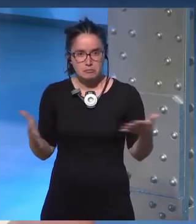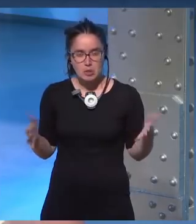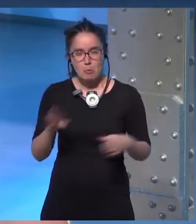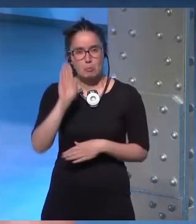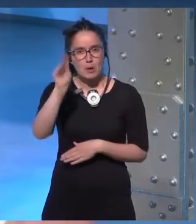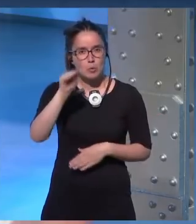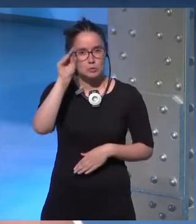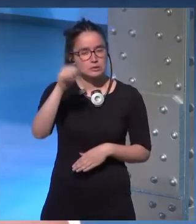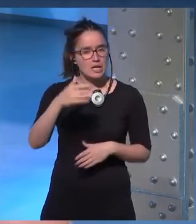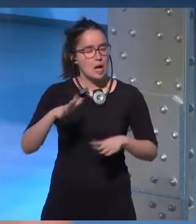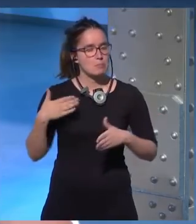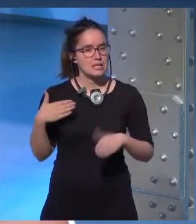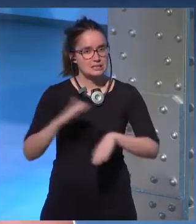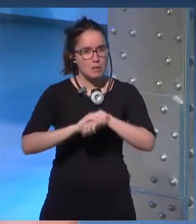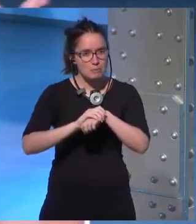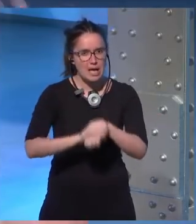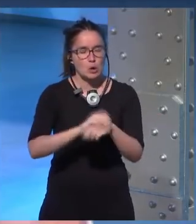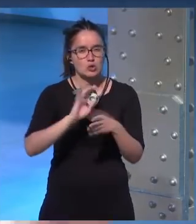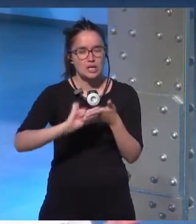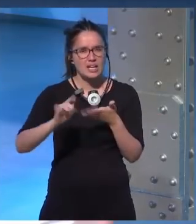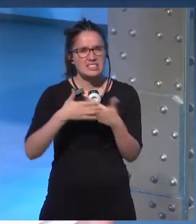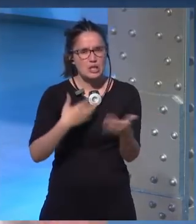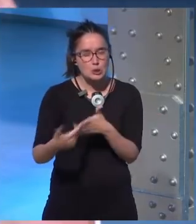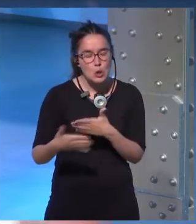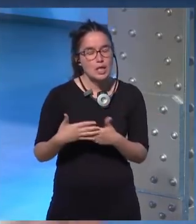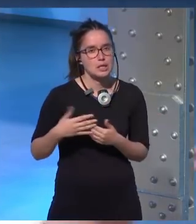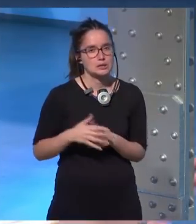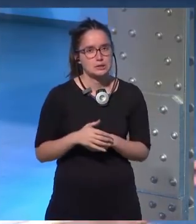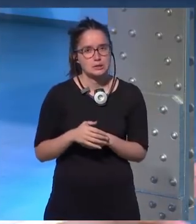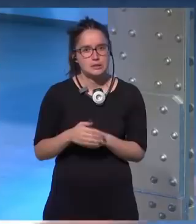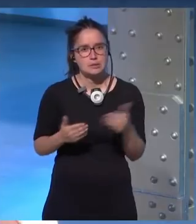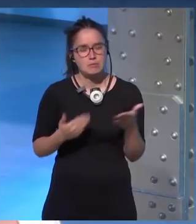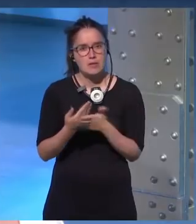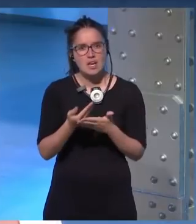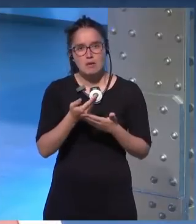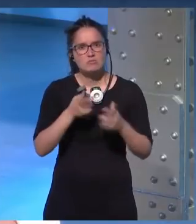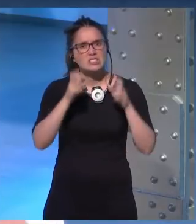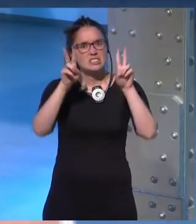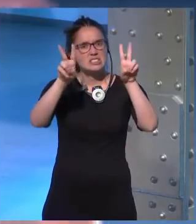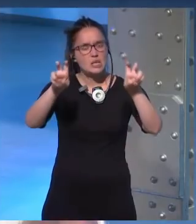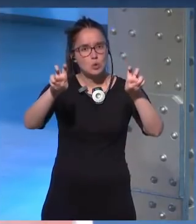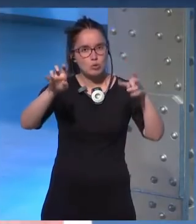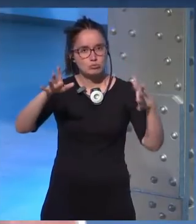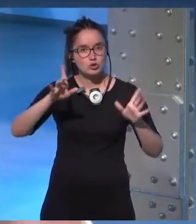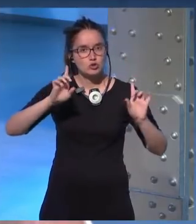pregunté a muchos de mis amigos escritores y demás les pedí que me dieran un título en el que sólo hubiera un elenco